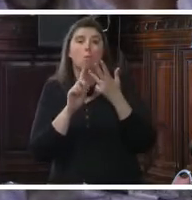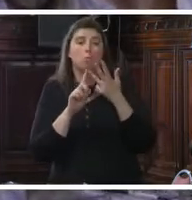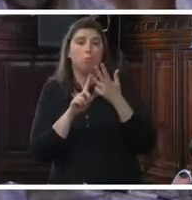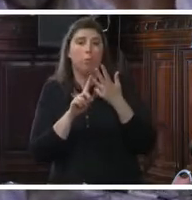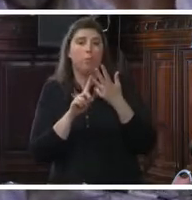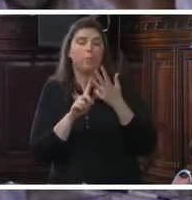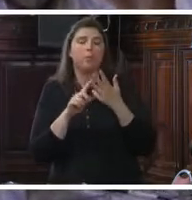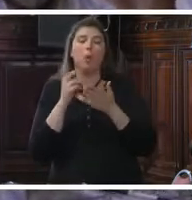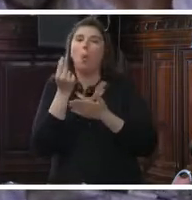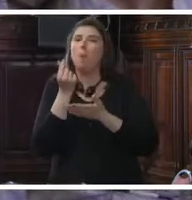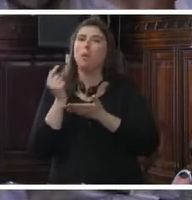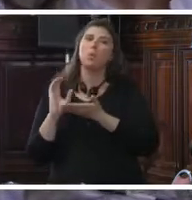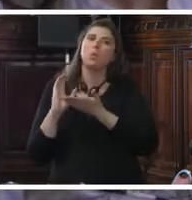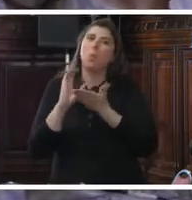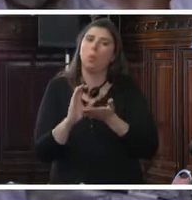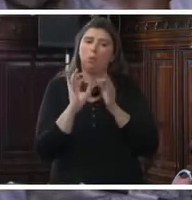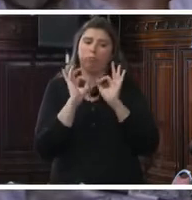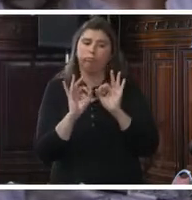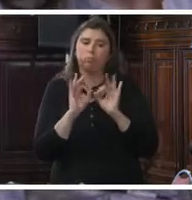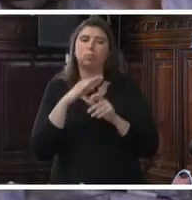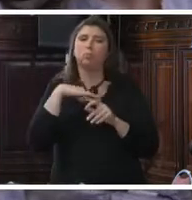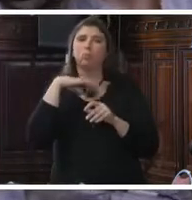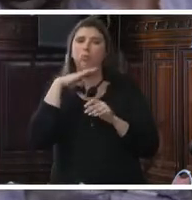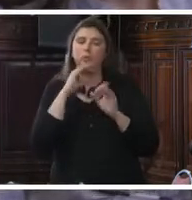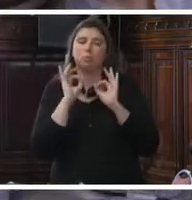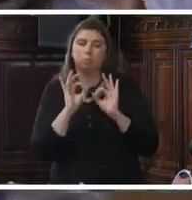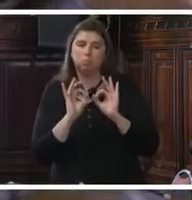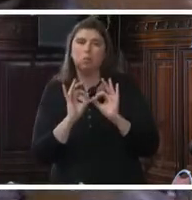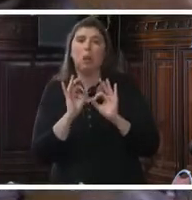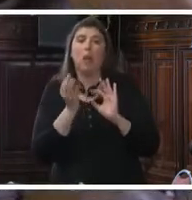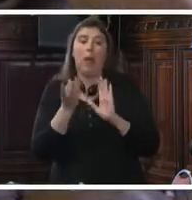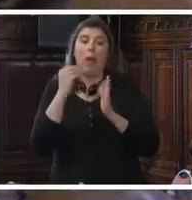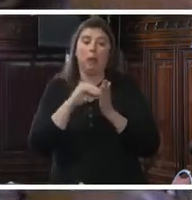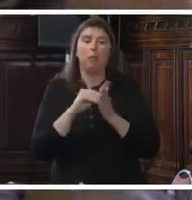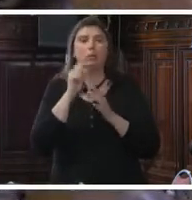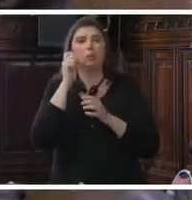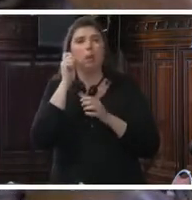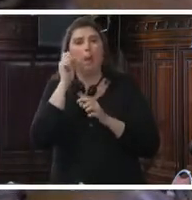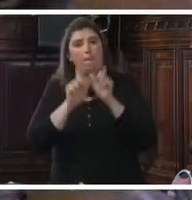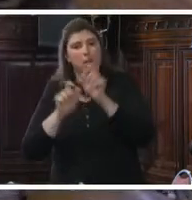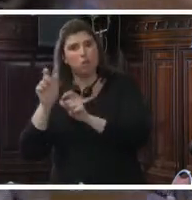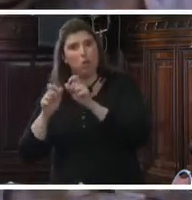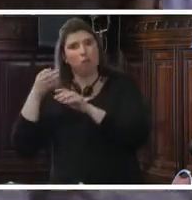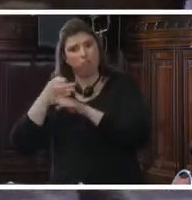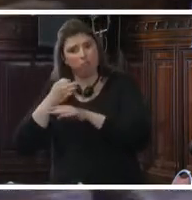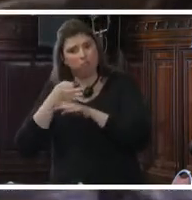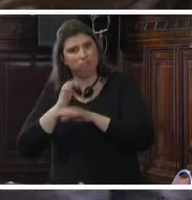asegurar un presupuesto estable y suficiente, que asegure además personal con capacidades suficientes.